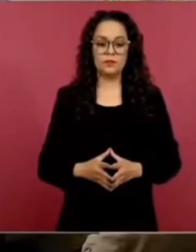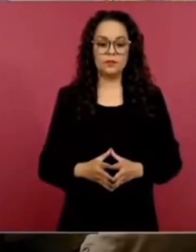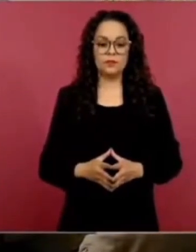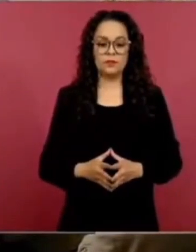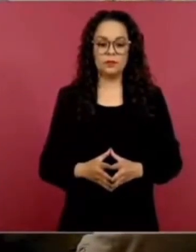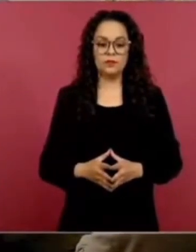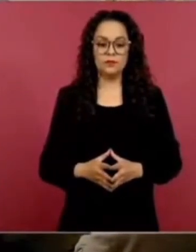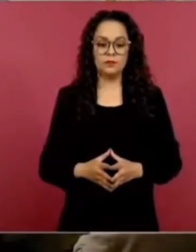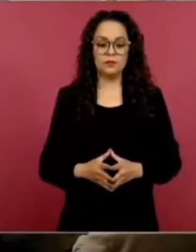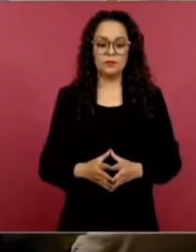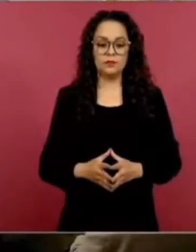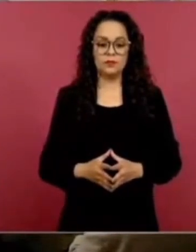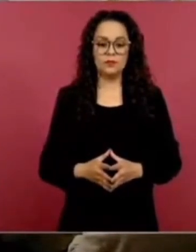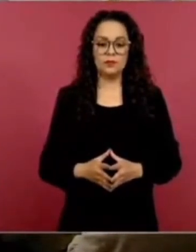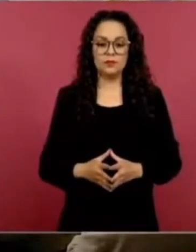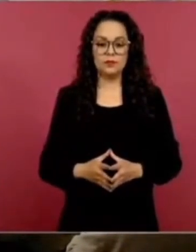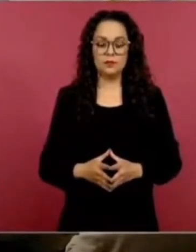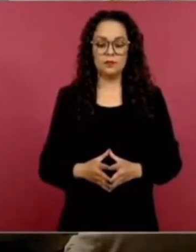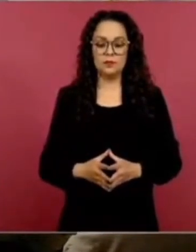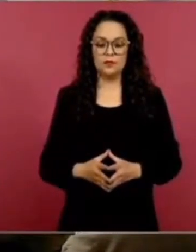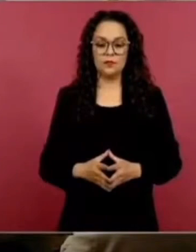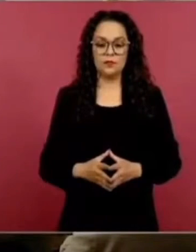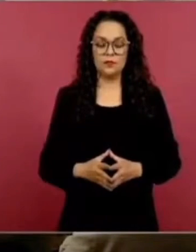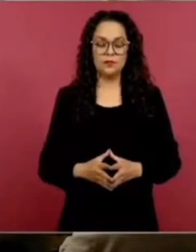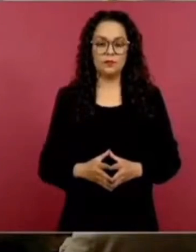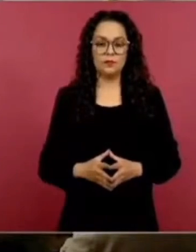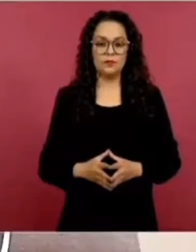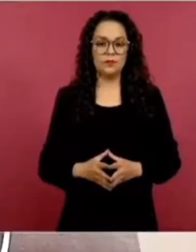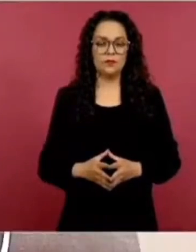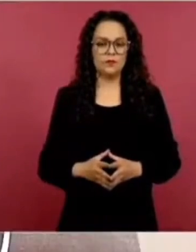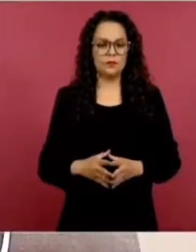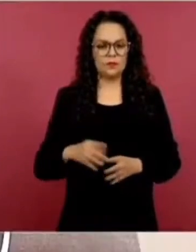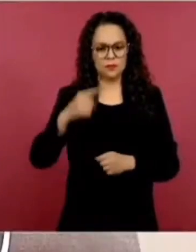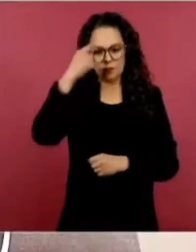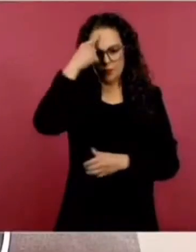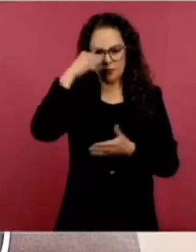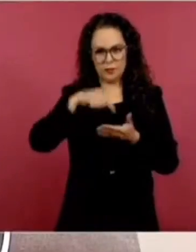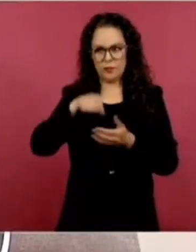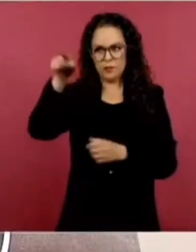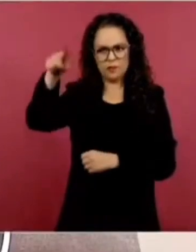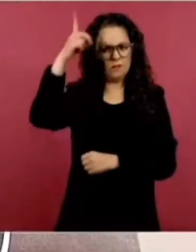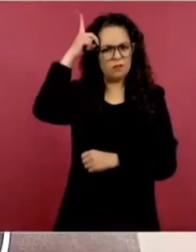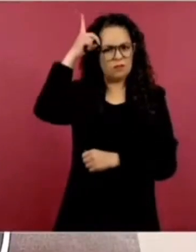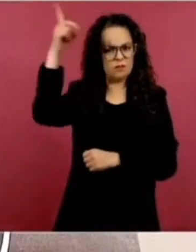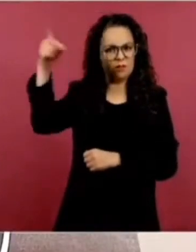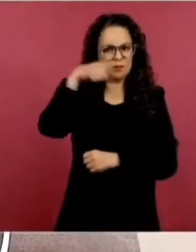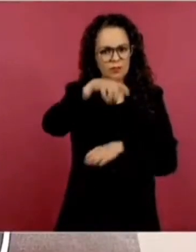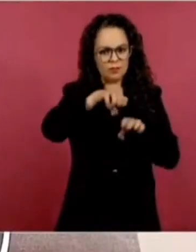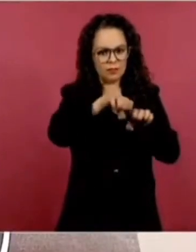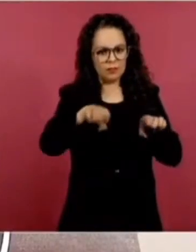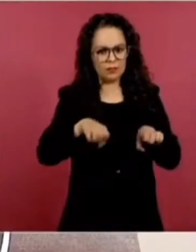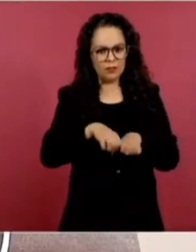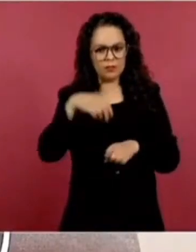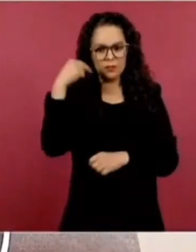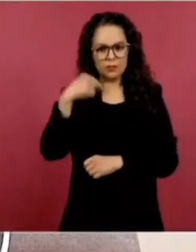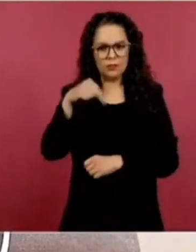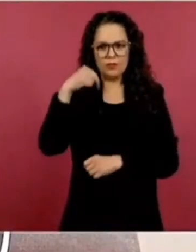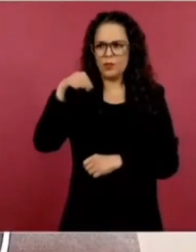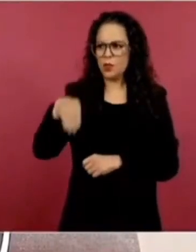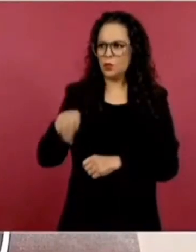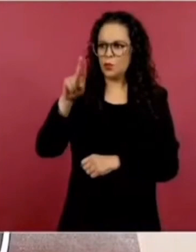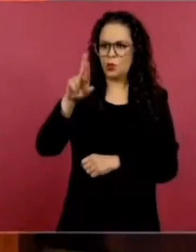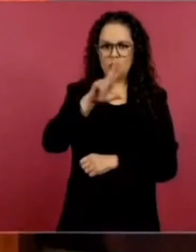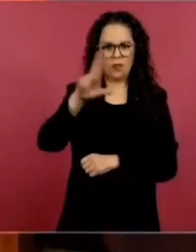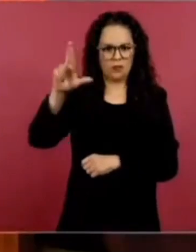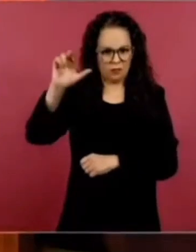Es Murra, creo, dueño del equipo, que es una